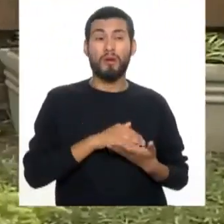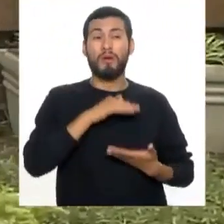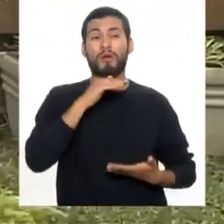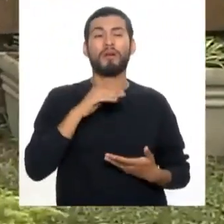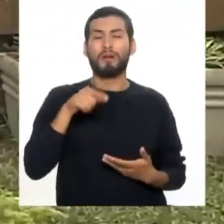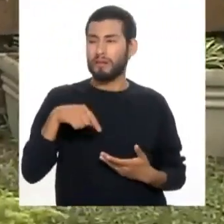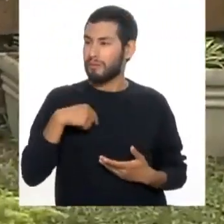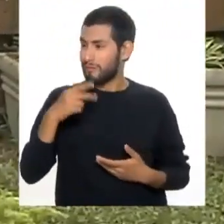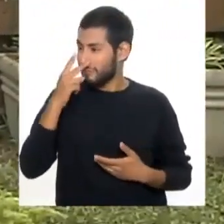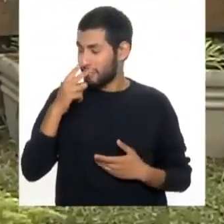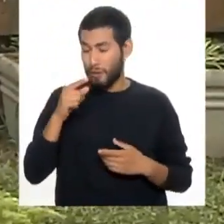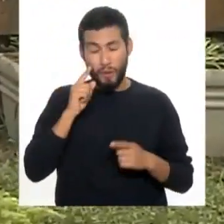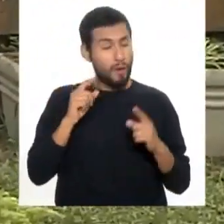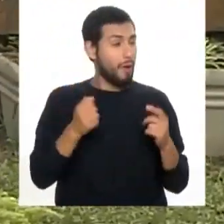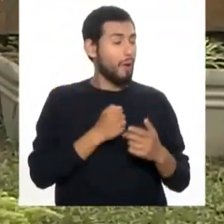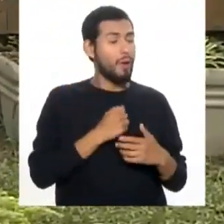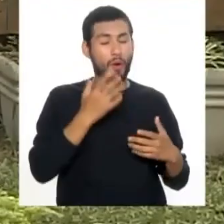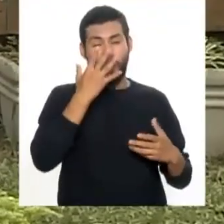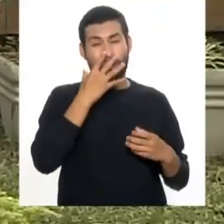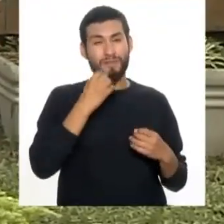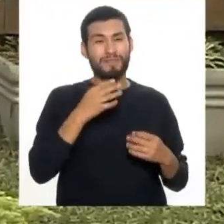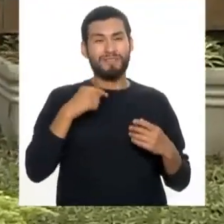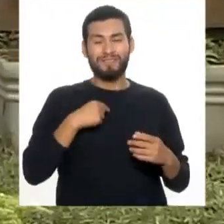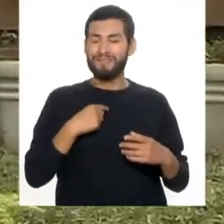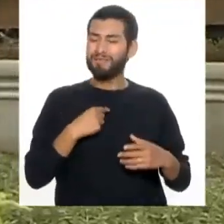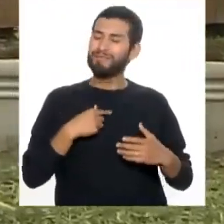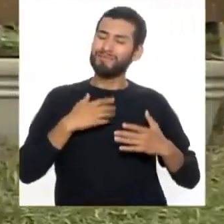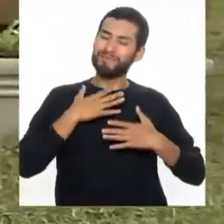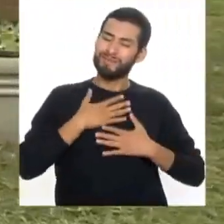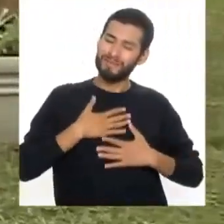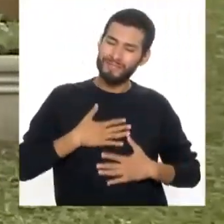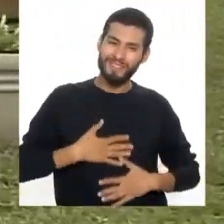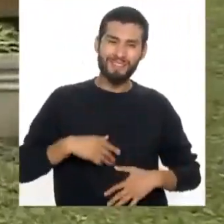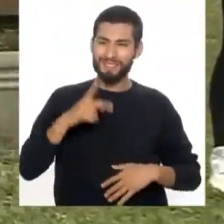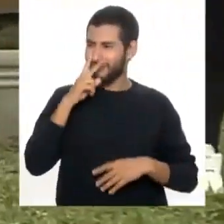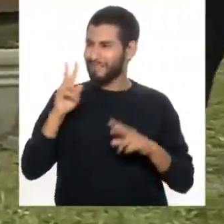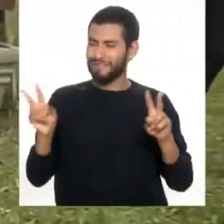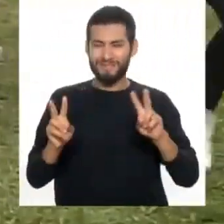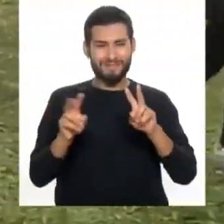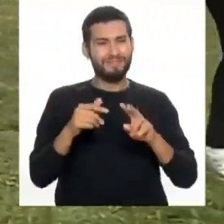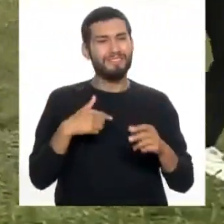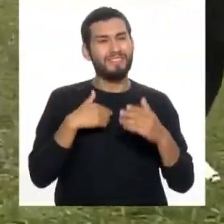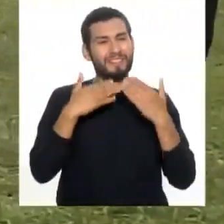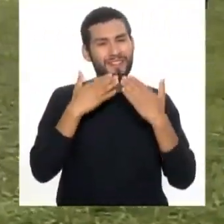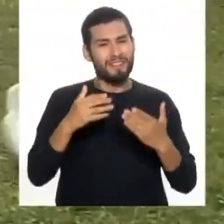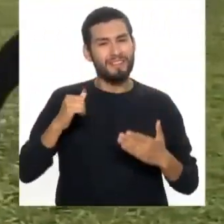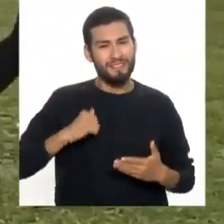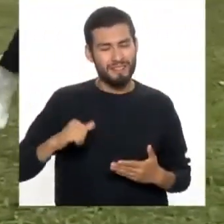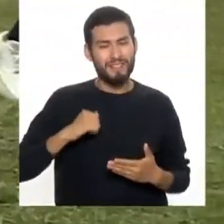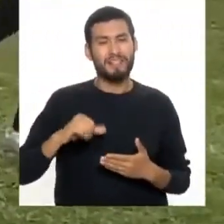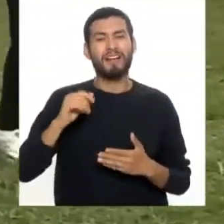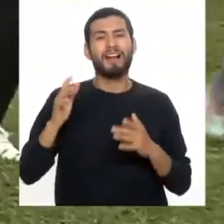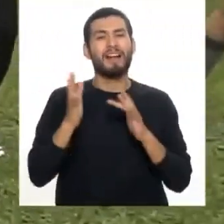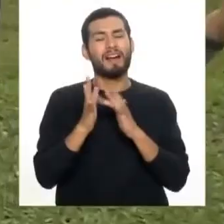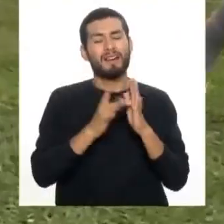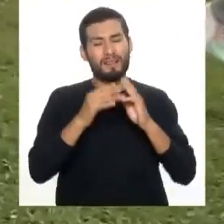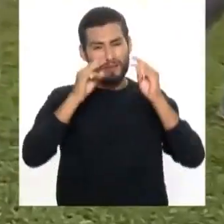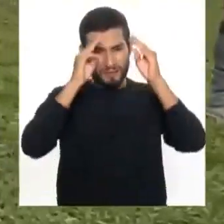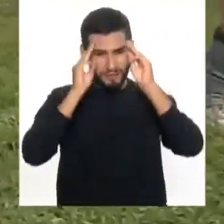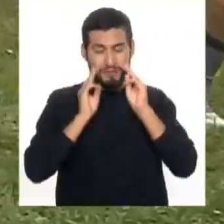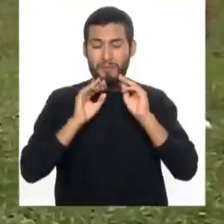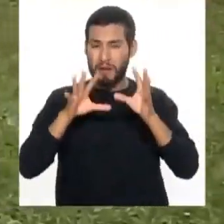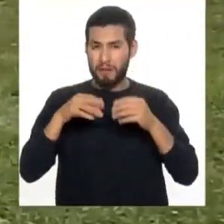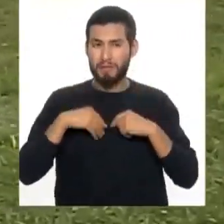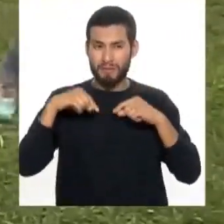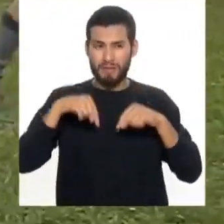ver todos estos jardines maravillosos. Me calma la presión, no me la sube, me calma. Eso es. Así que quiero agradecer al municipio de Jesús María que nos ha recibido con tanto